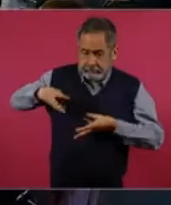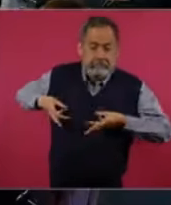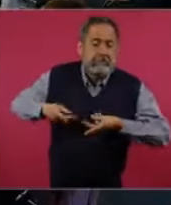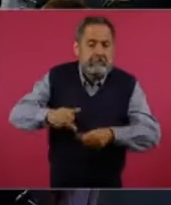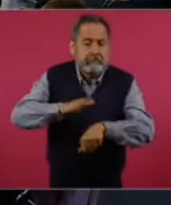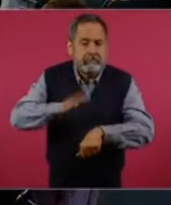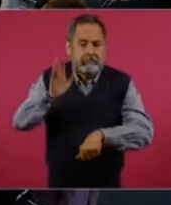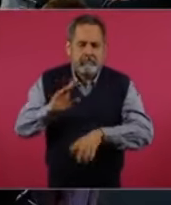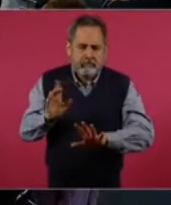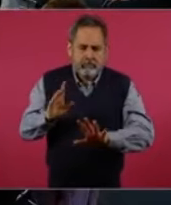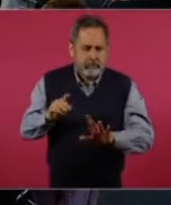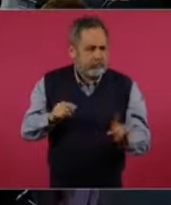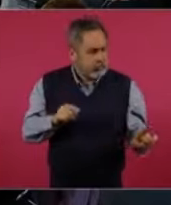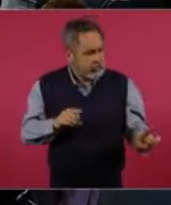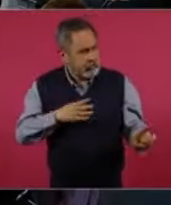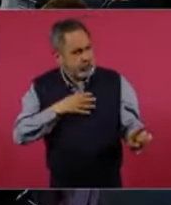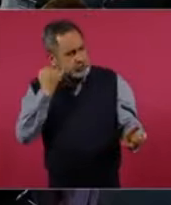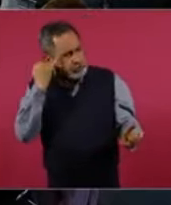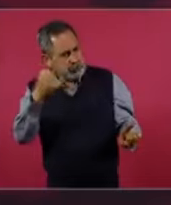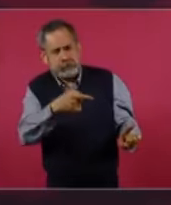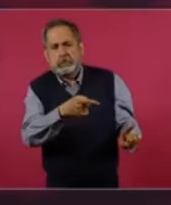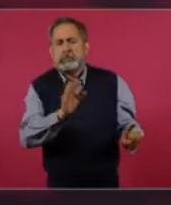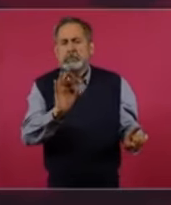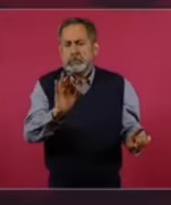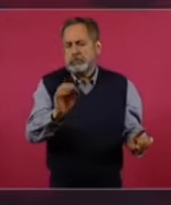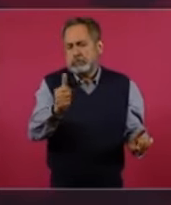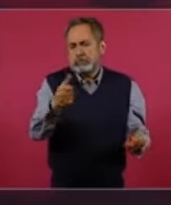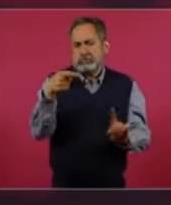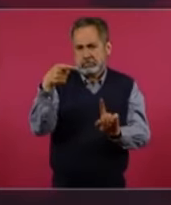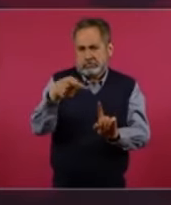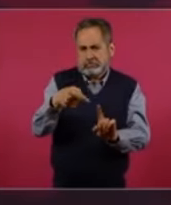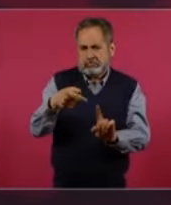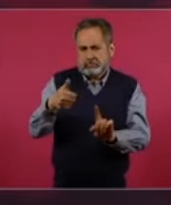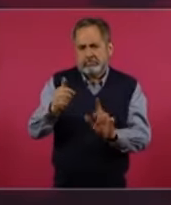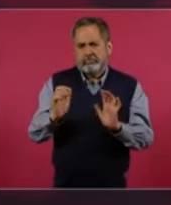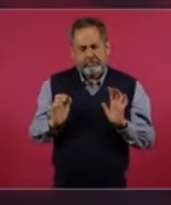Eso es